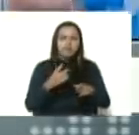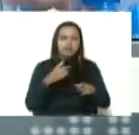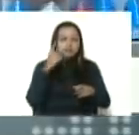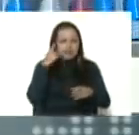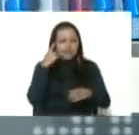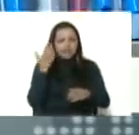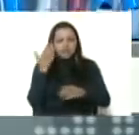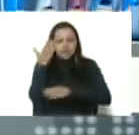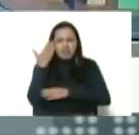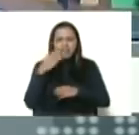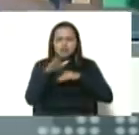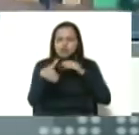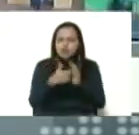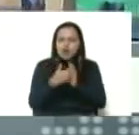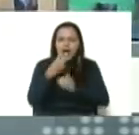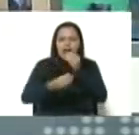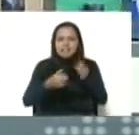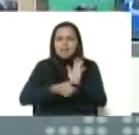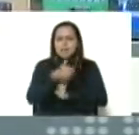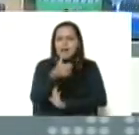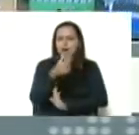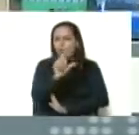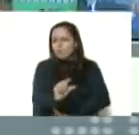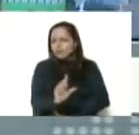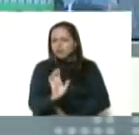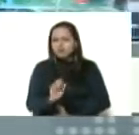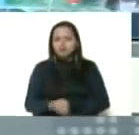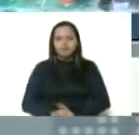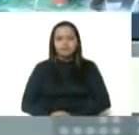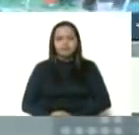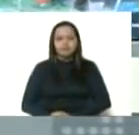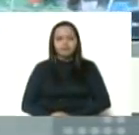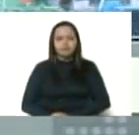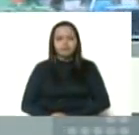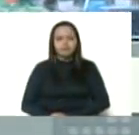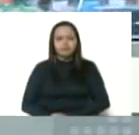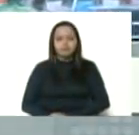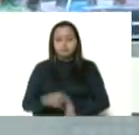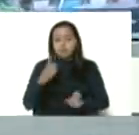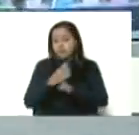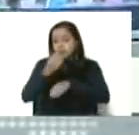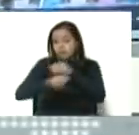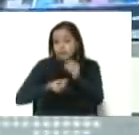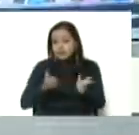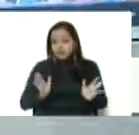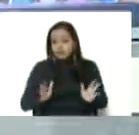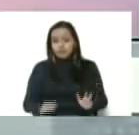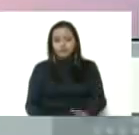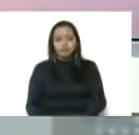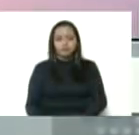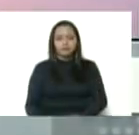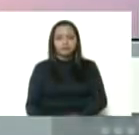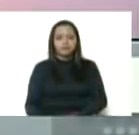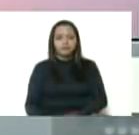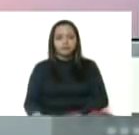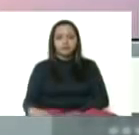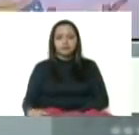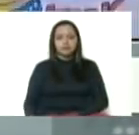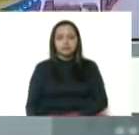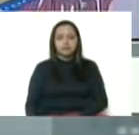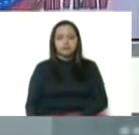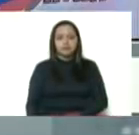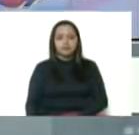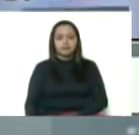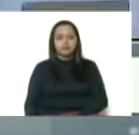más con menos, sin lugar a duda. Hacer mucho, muchísimo